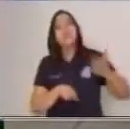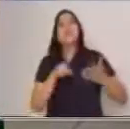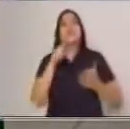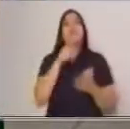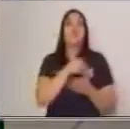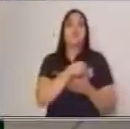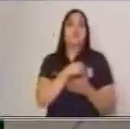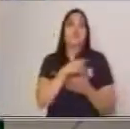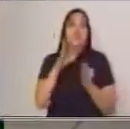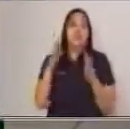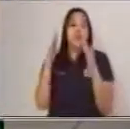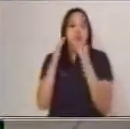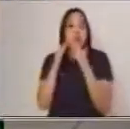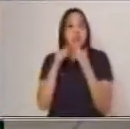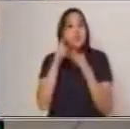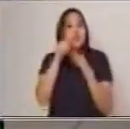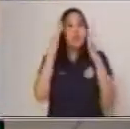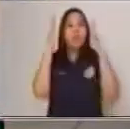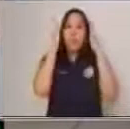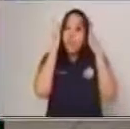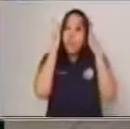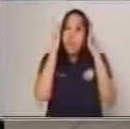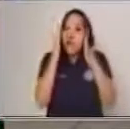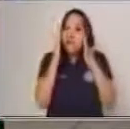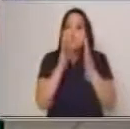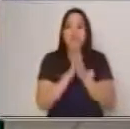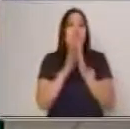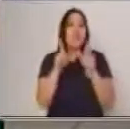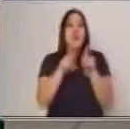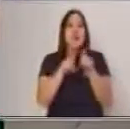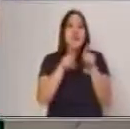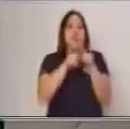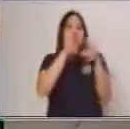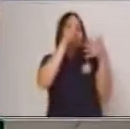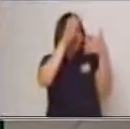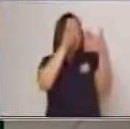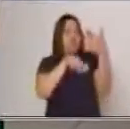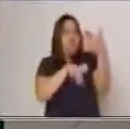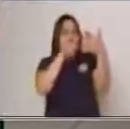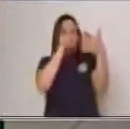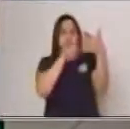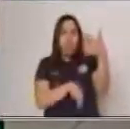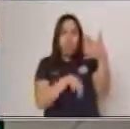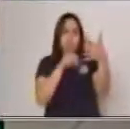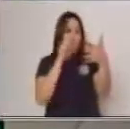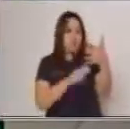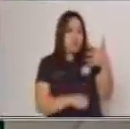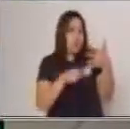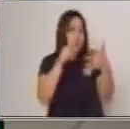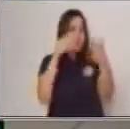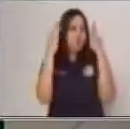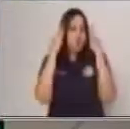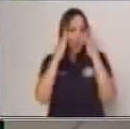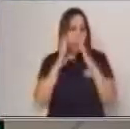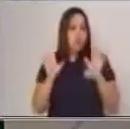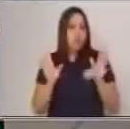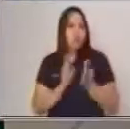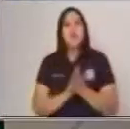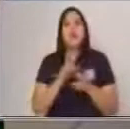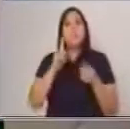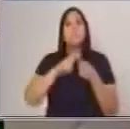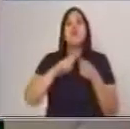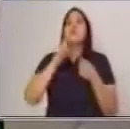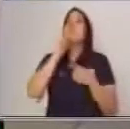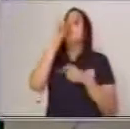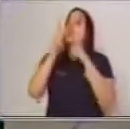desde casa usted escuche y lea conmigo detenidamente. Les voy a hacer dos interrogantes. Primero, ¿cuál es